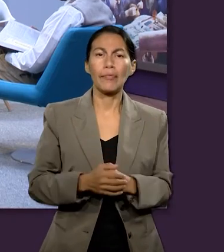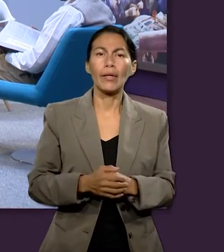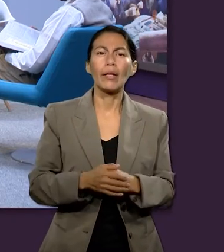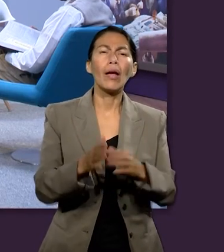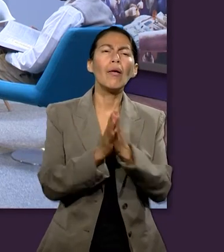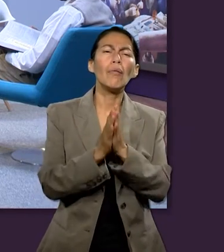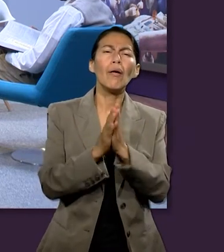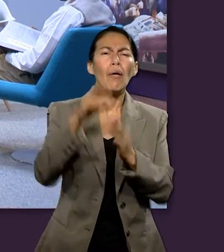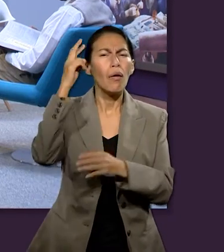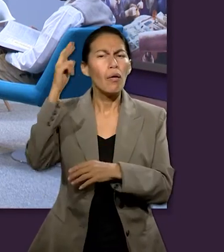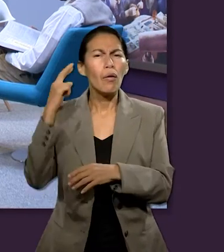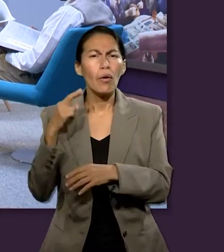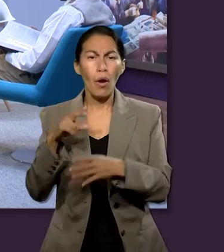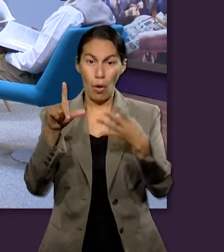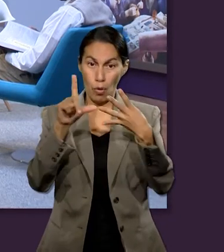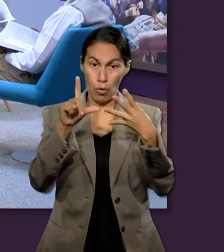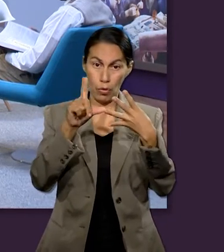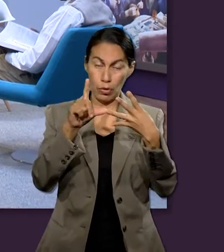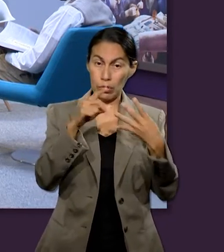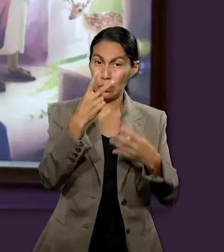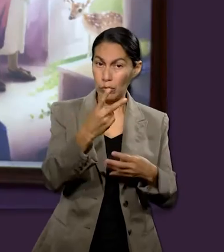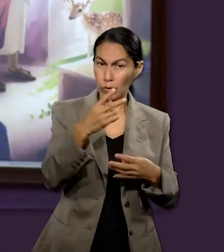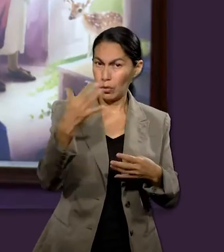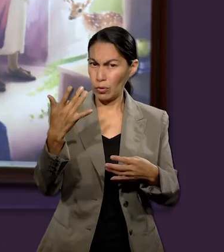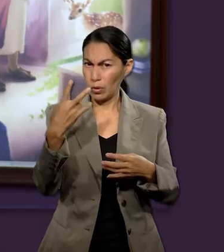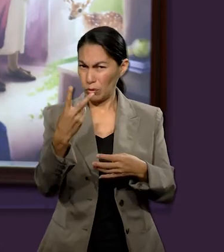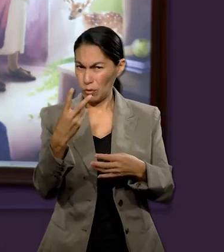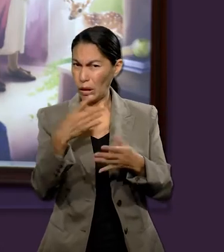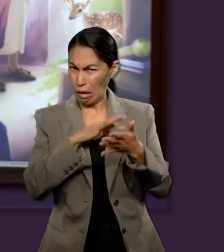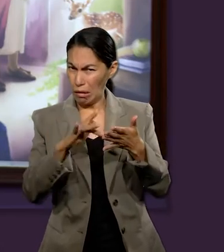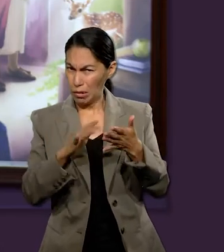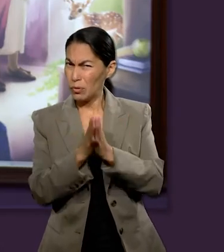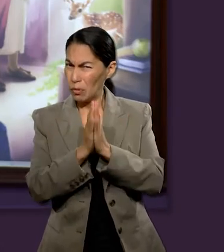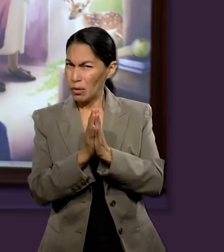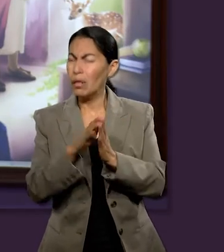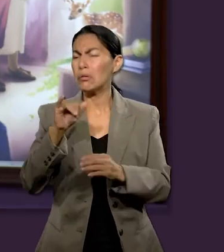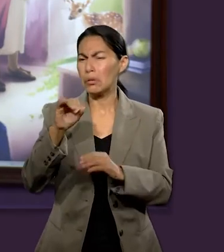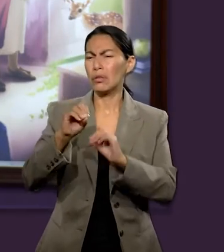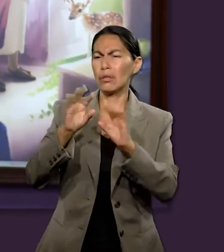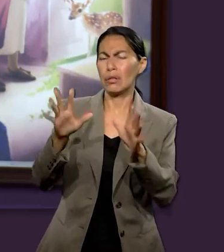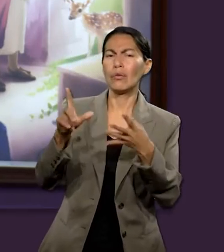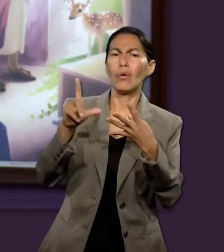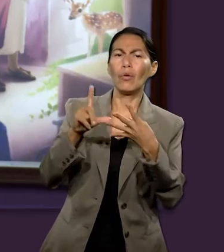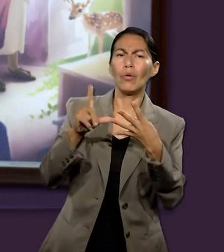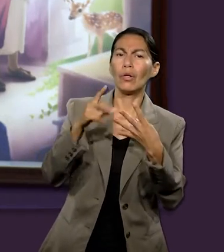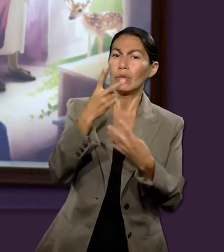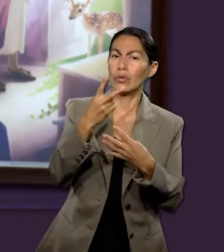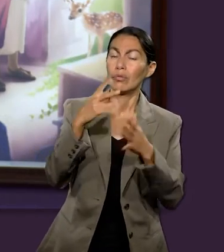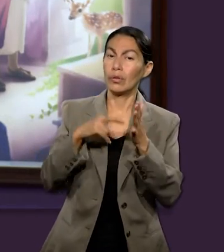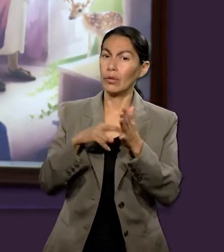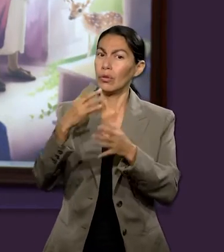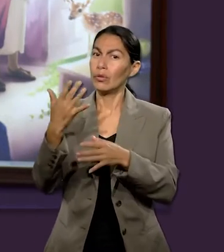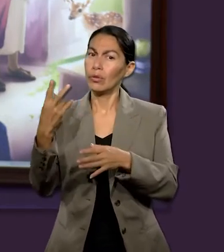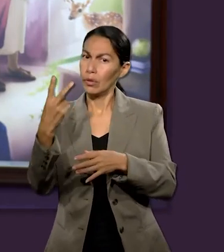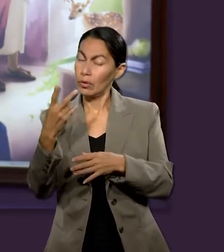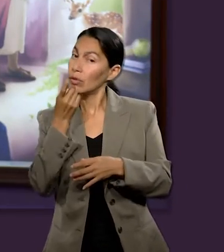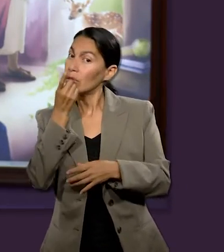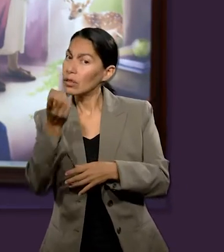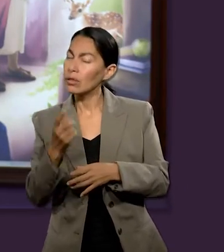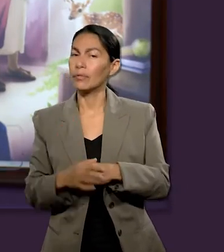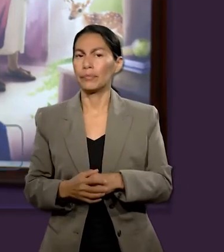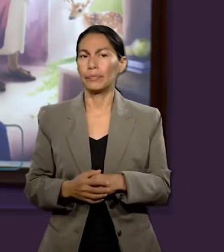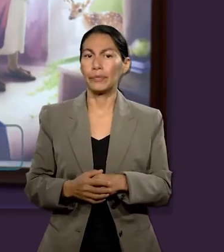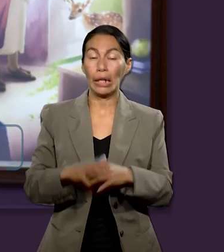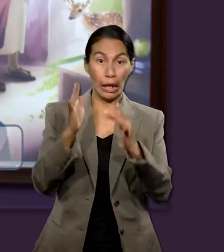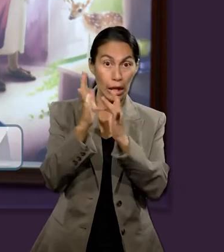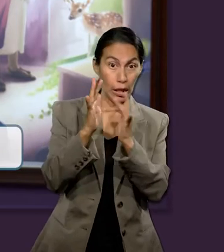leer Lucas 2 con 52? Claro que sí. Lucas capítulo 2 y versículos 52 dice